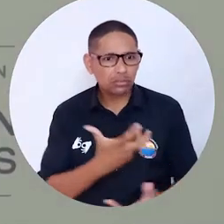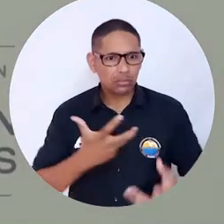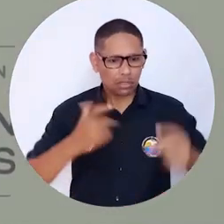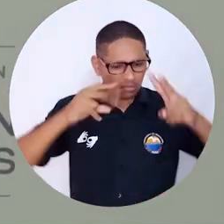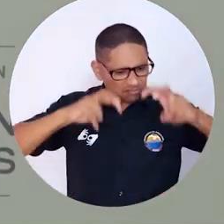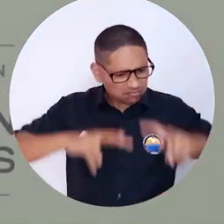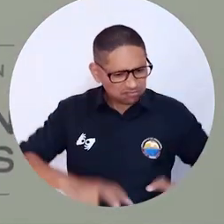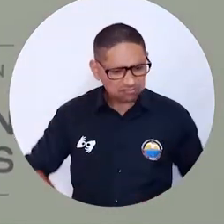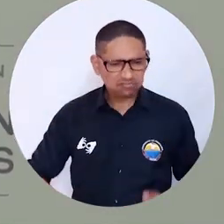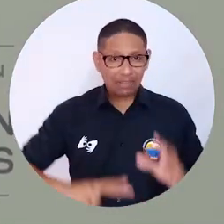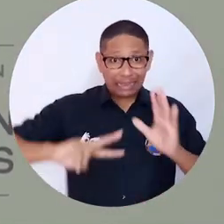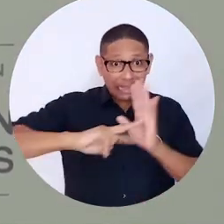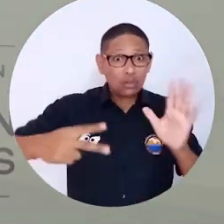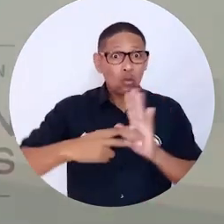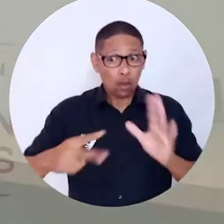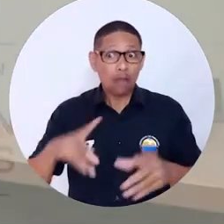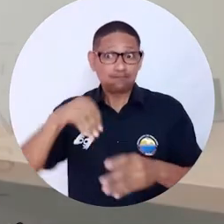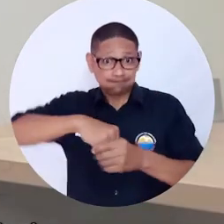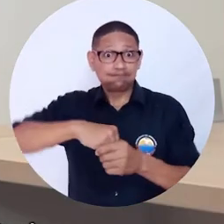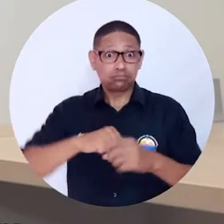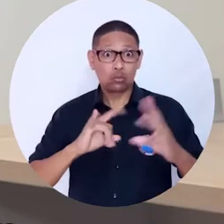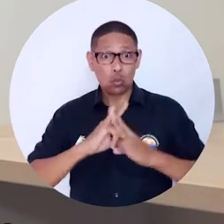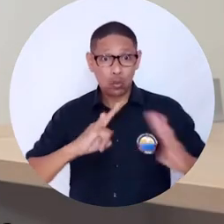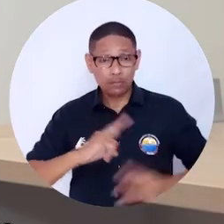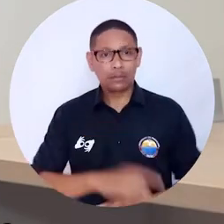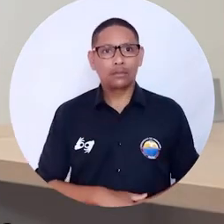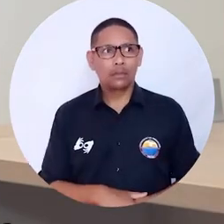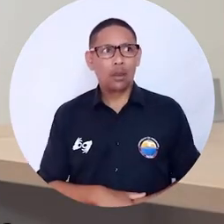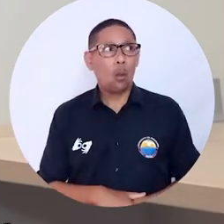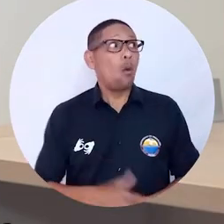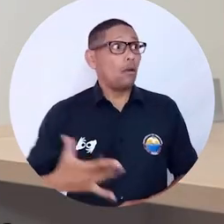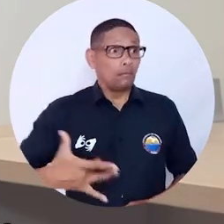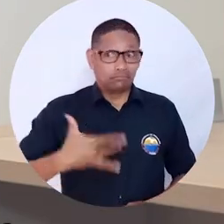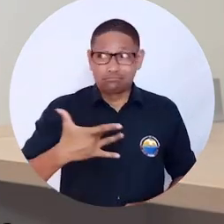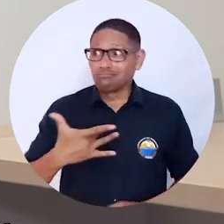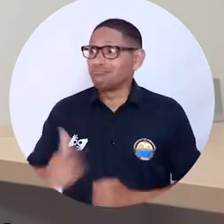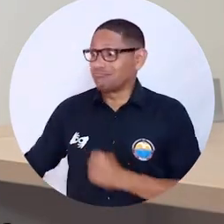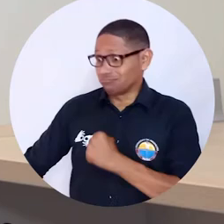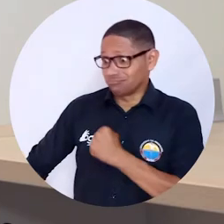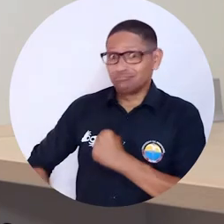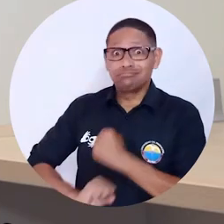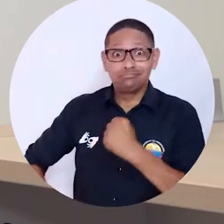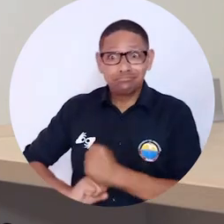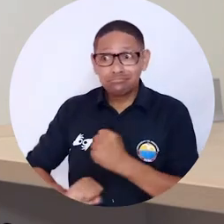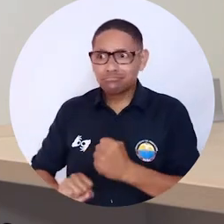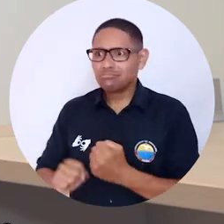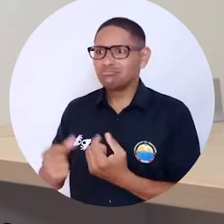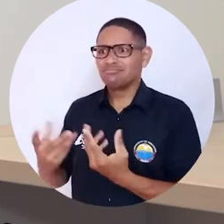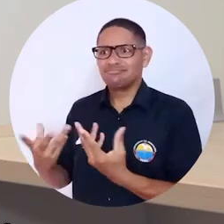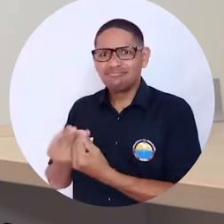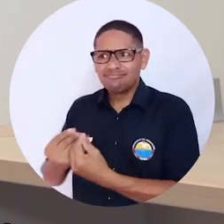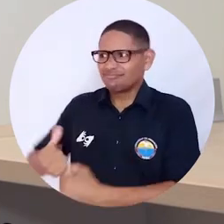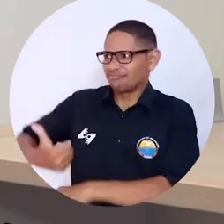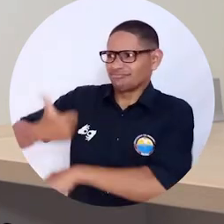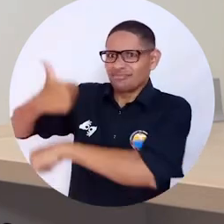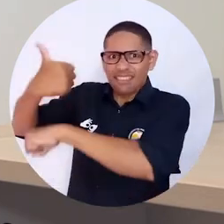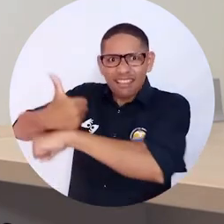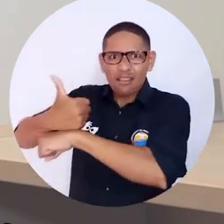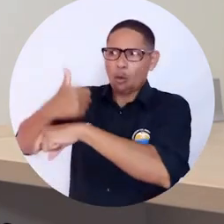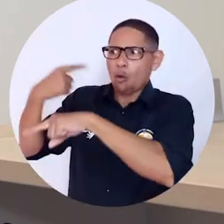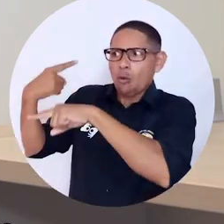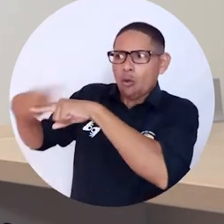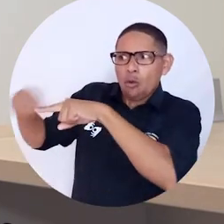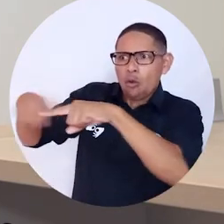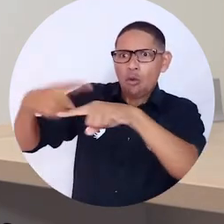al interior de la universidad. Se ha sentido el apoyo y uno siente el apoyo de las directivas y uno siente que las directivas están cerca de nosotros,